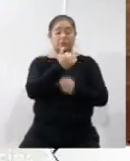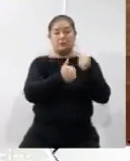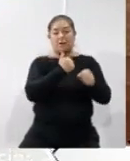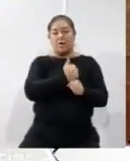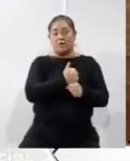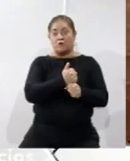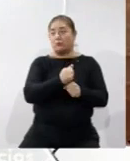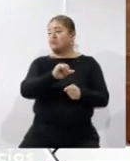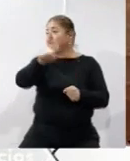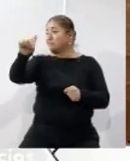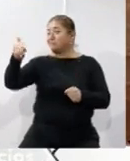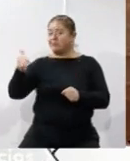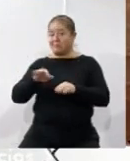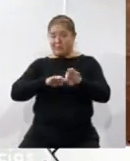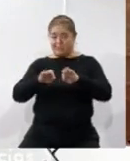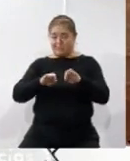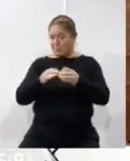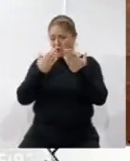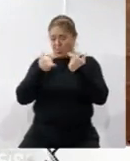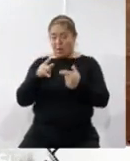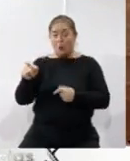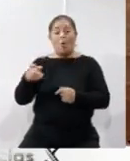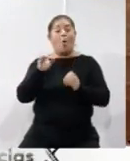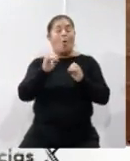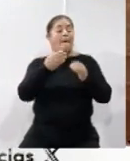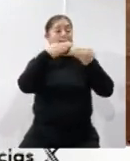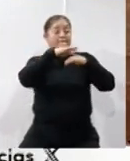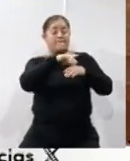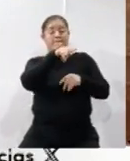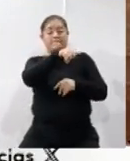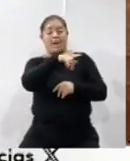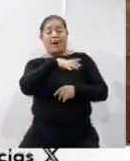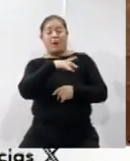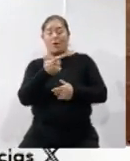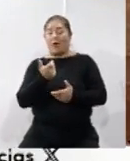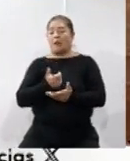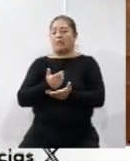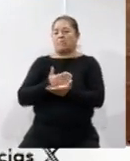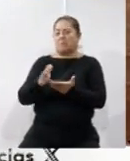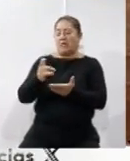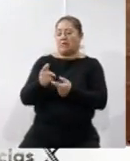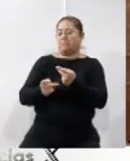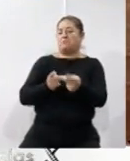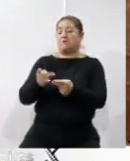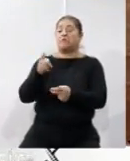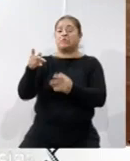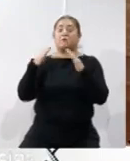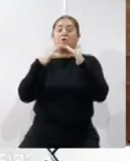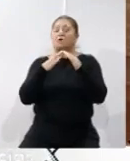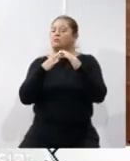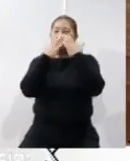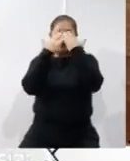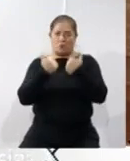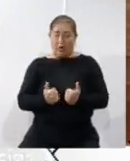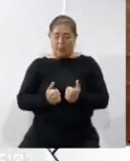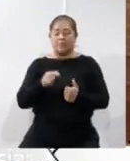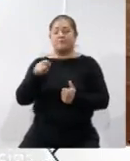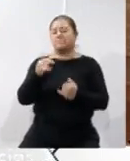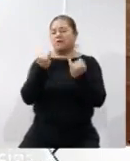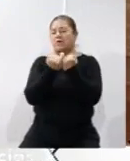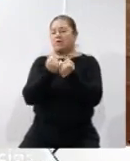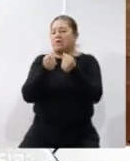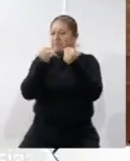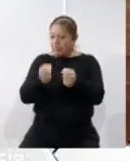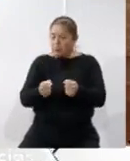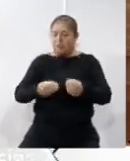ya no te ofrece crédito, sobre todo crédito hipotecario y también algunas prestaciones que tienen que ver con seguro de vida,